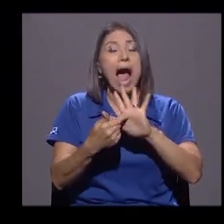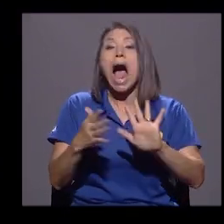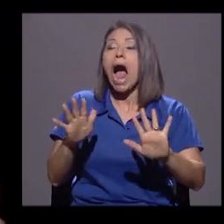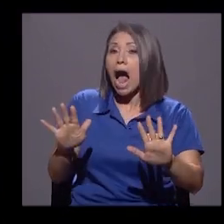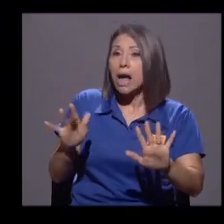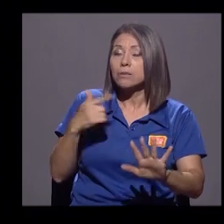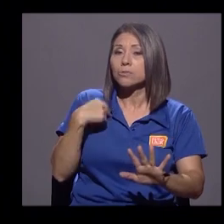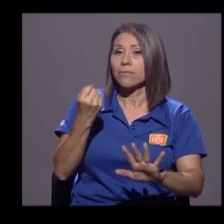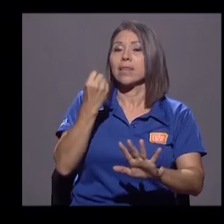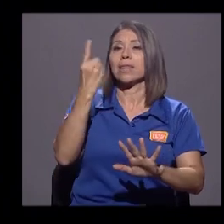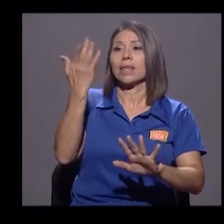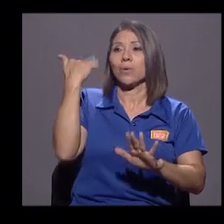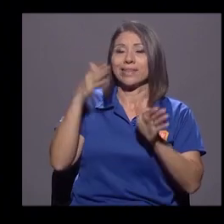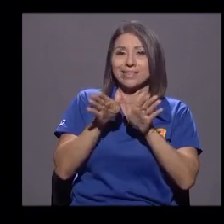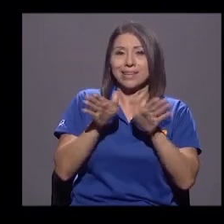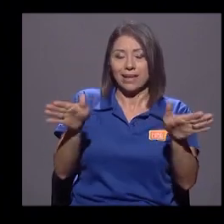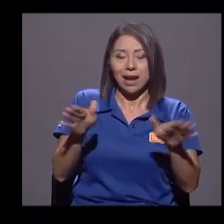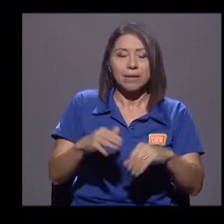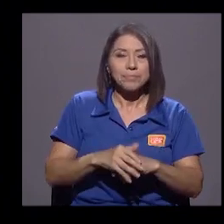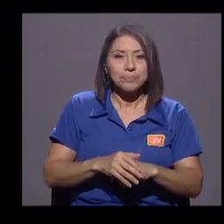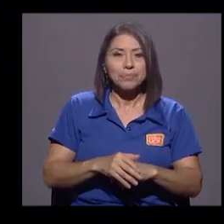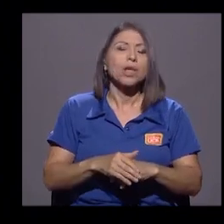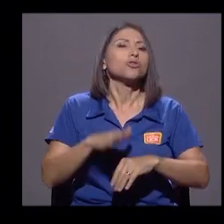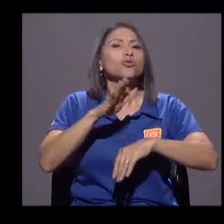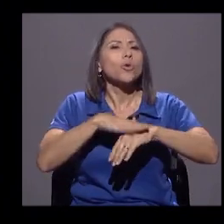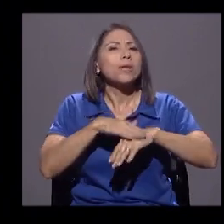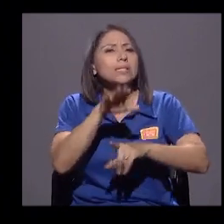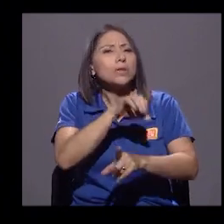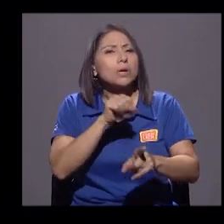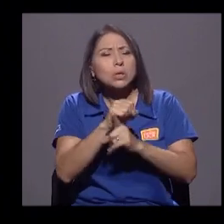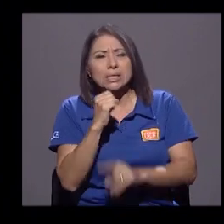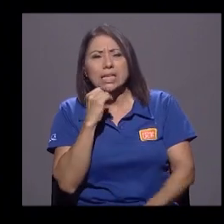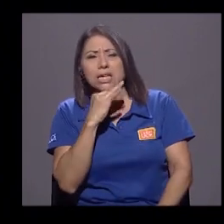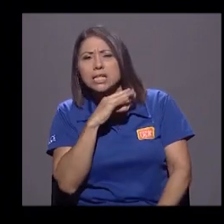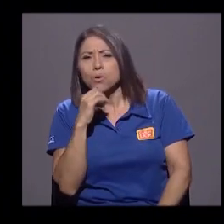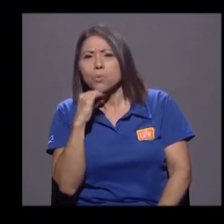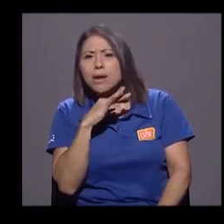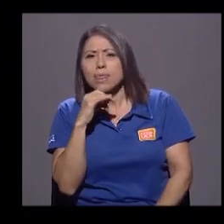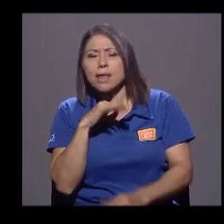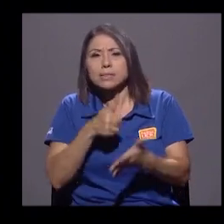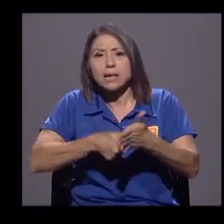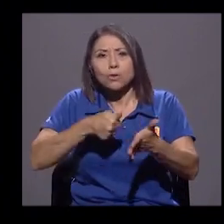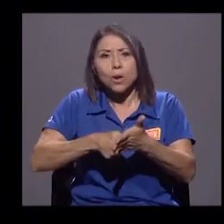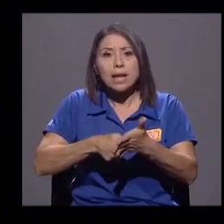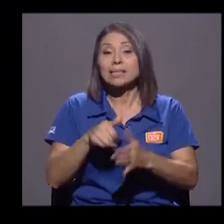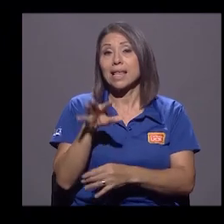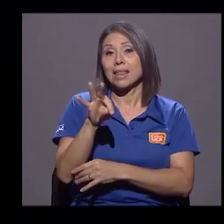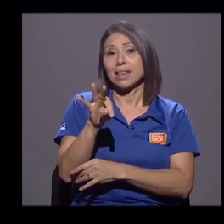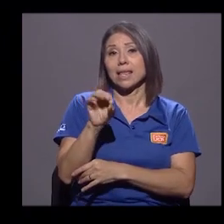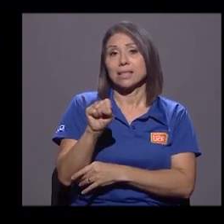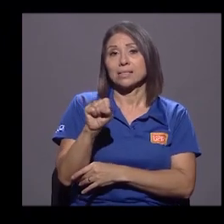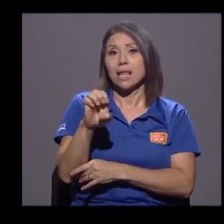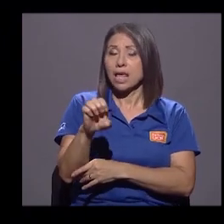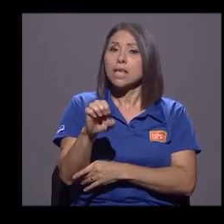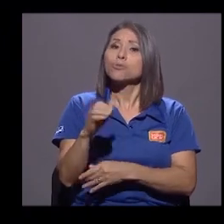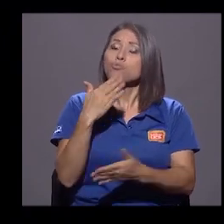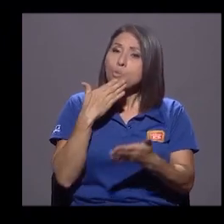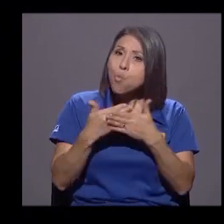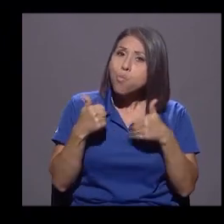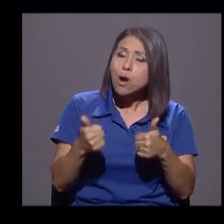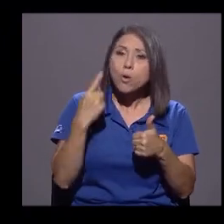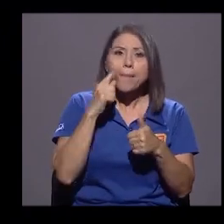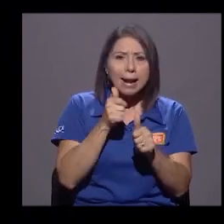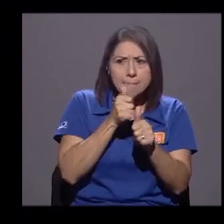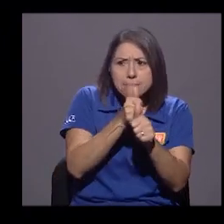en general. En cuanto a irregularidades electorales, el Tribunal es muy eficaz para perseguir y